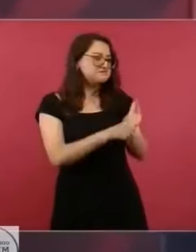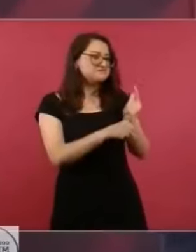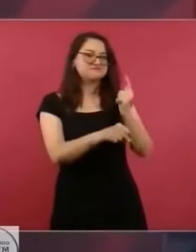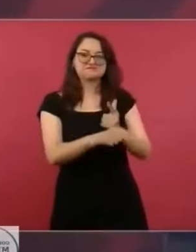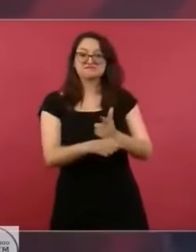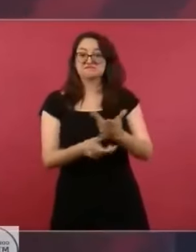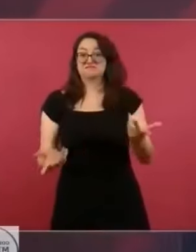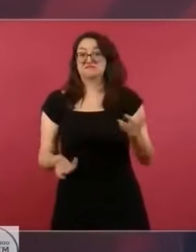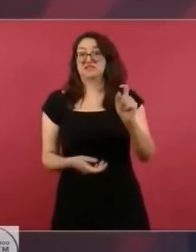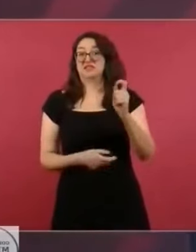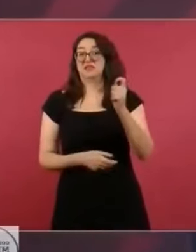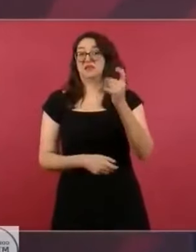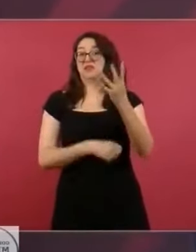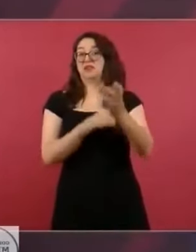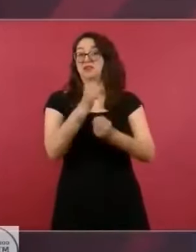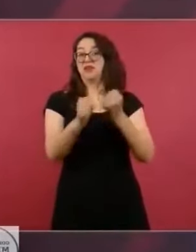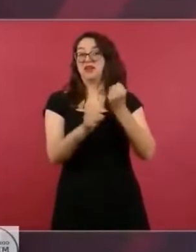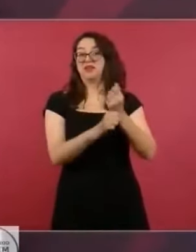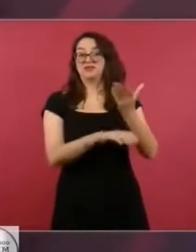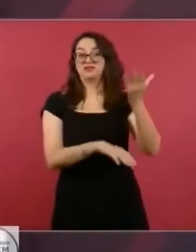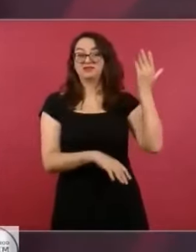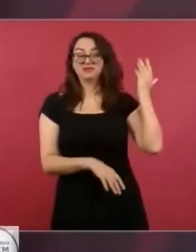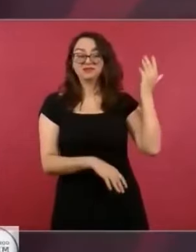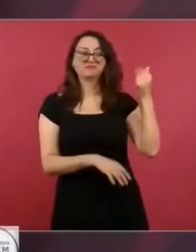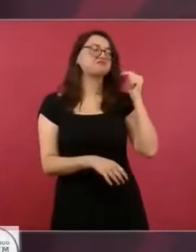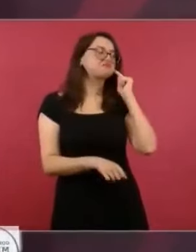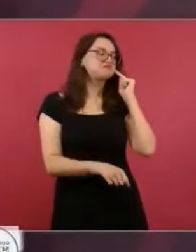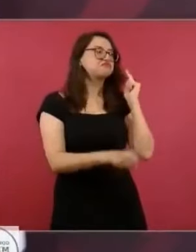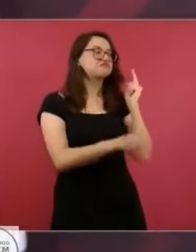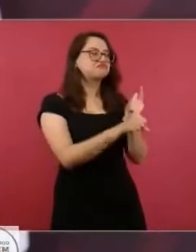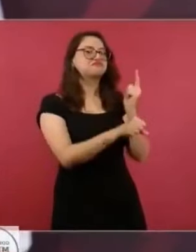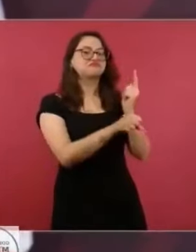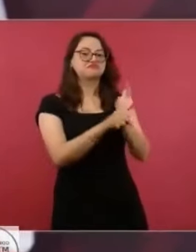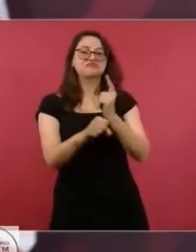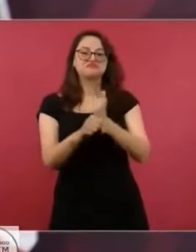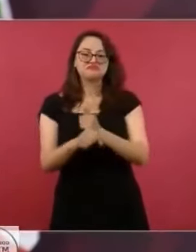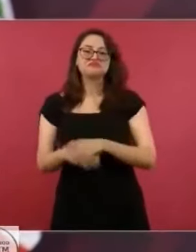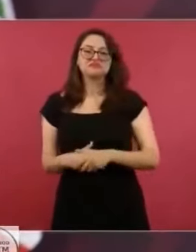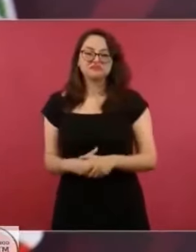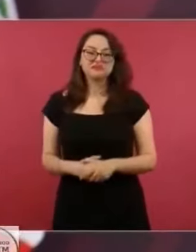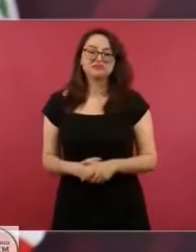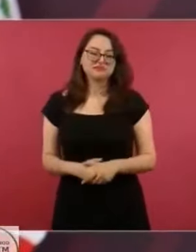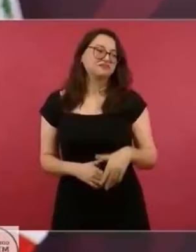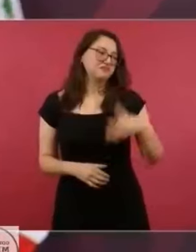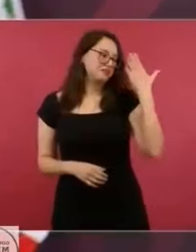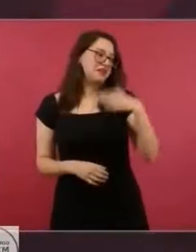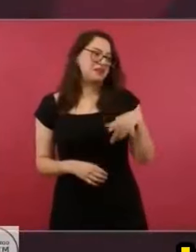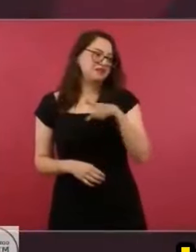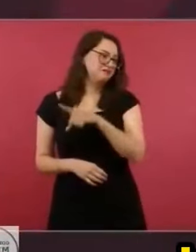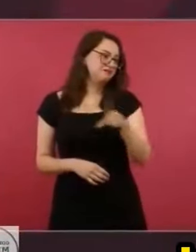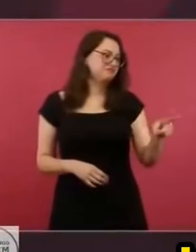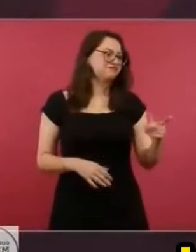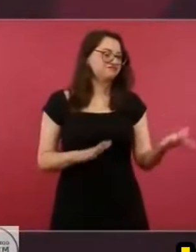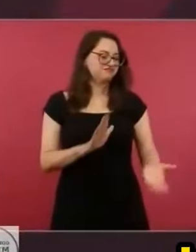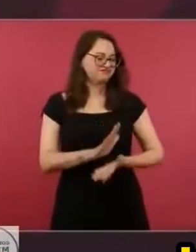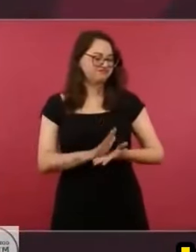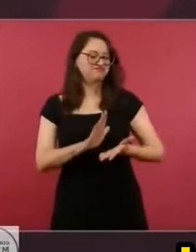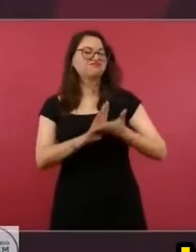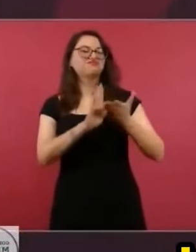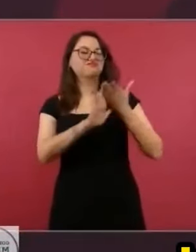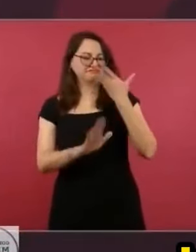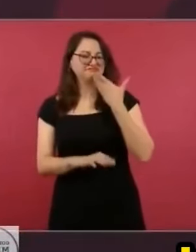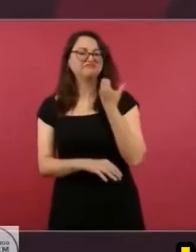años, sé lo que son los